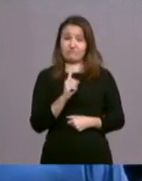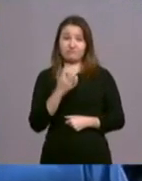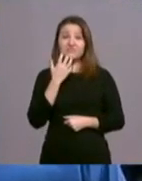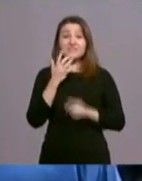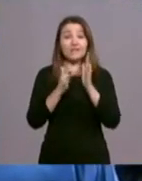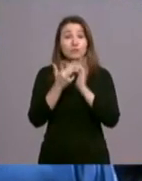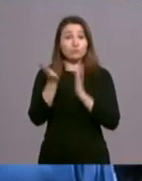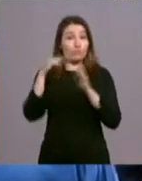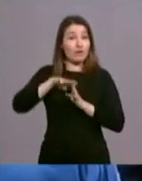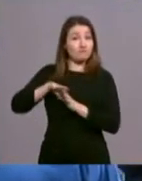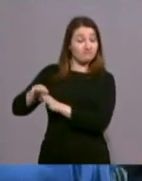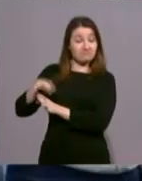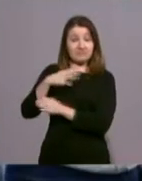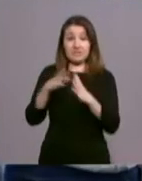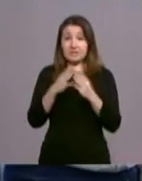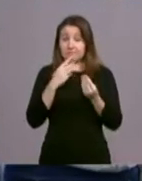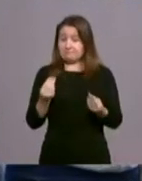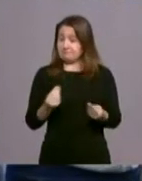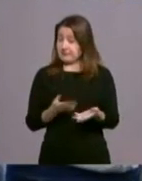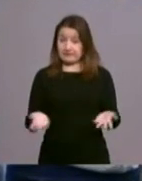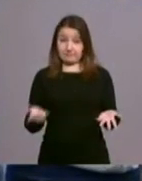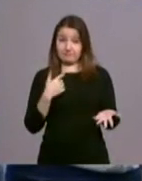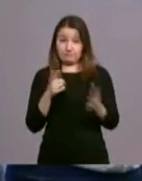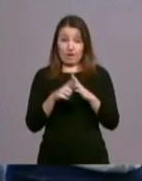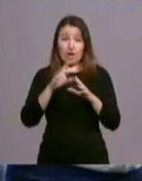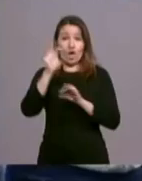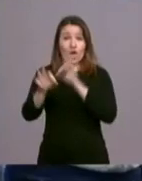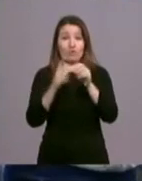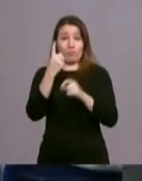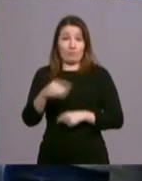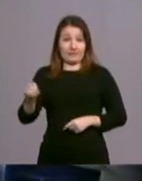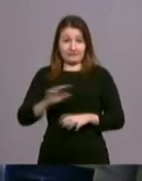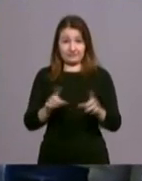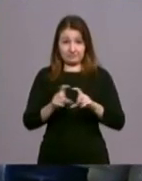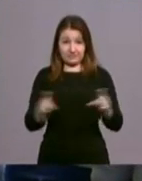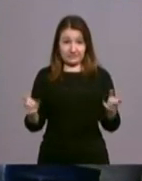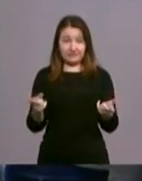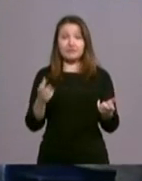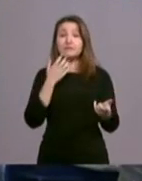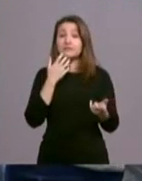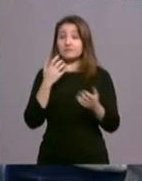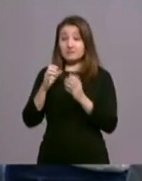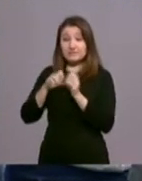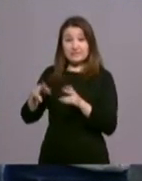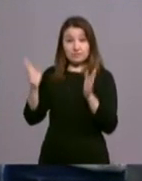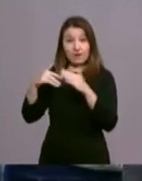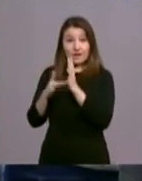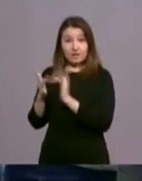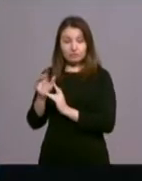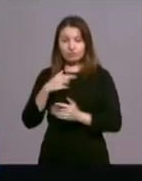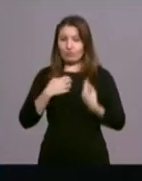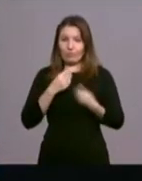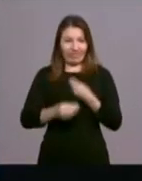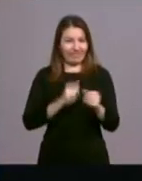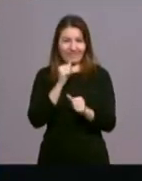la iglesia no es nada, solo una organización más y que nada podemos hacer sin él. Además afirmó que la atracción que genera el cristianismo